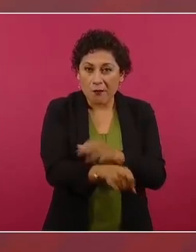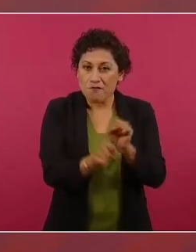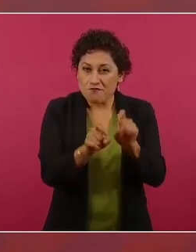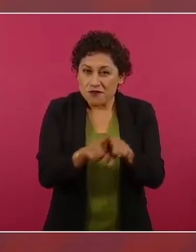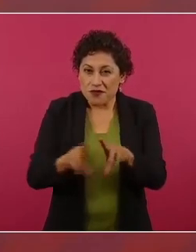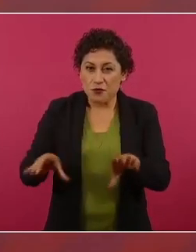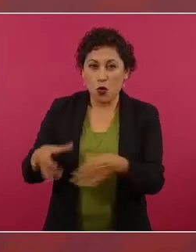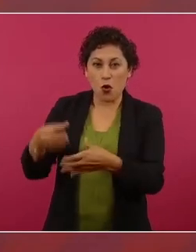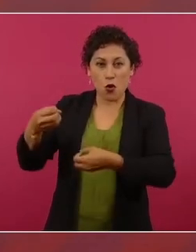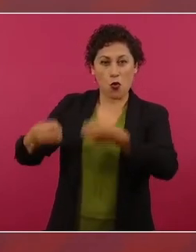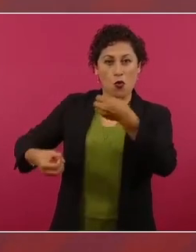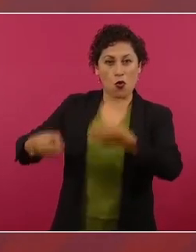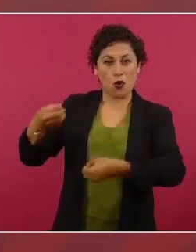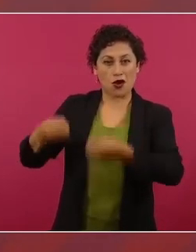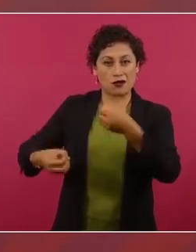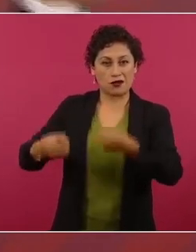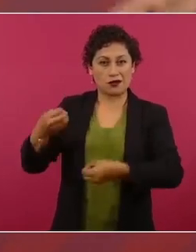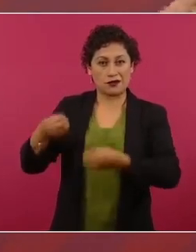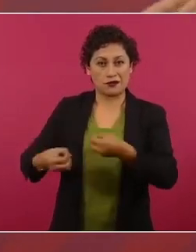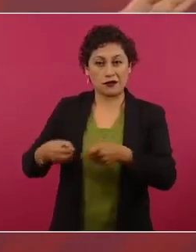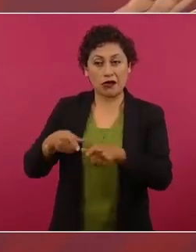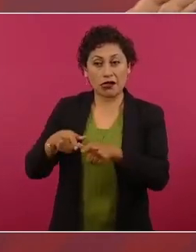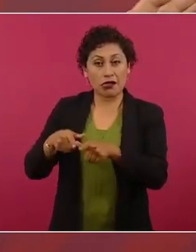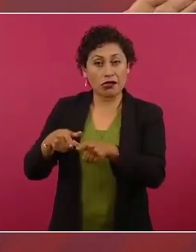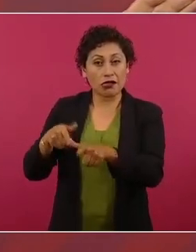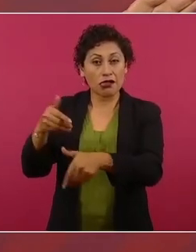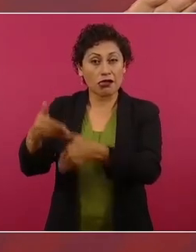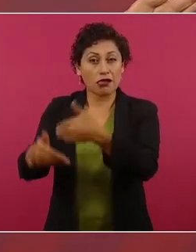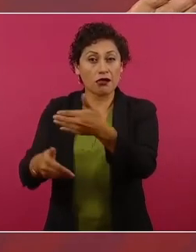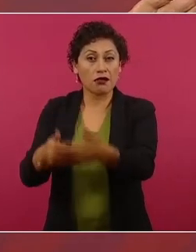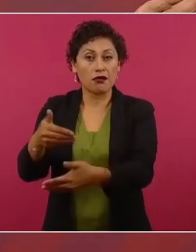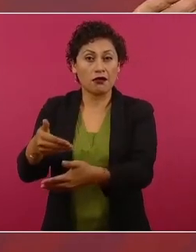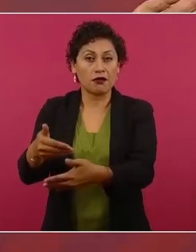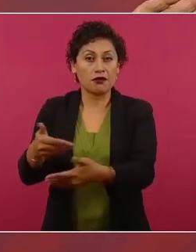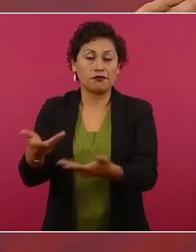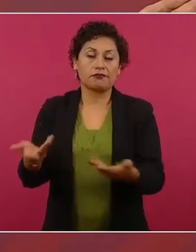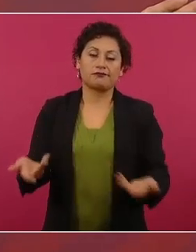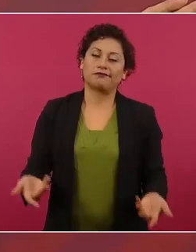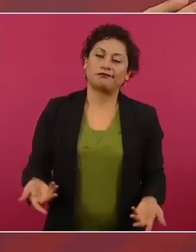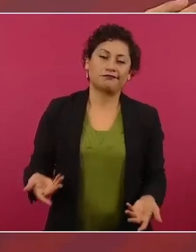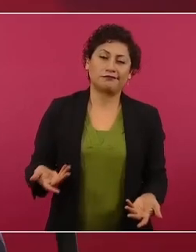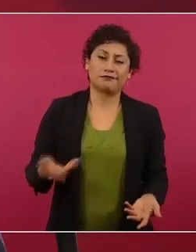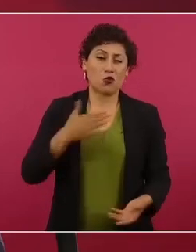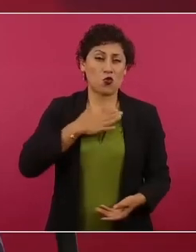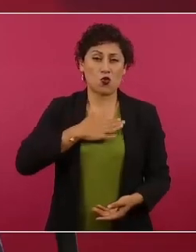no hay justicia.